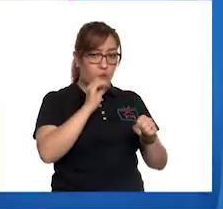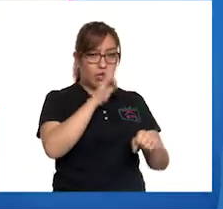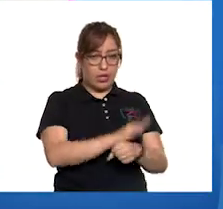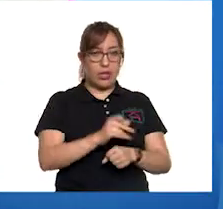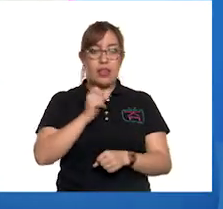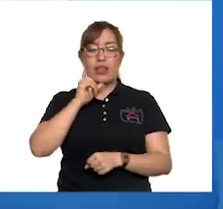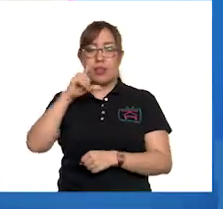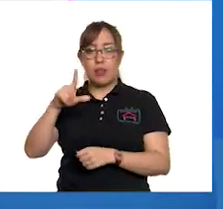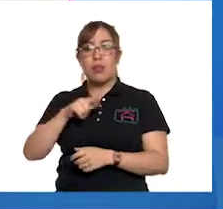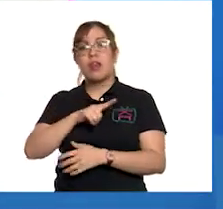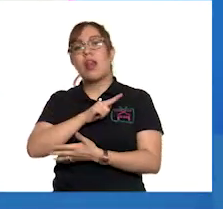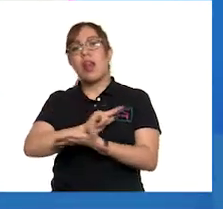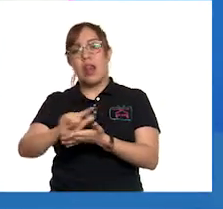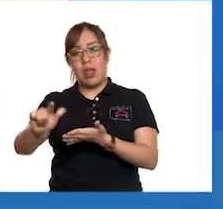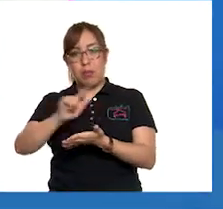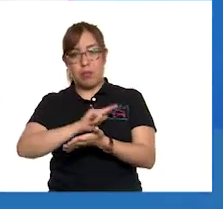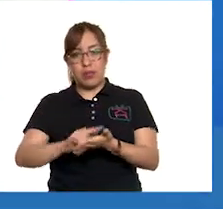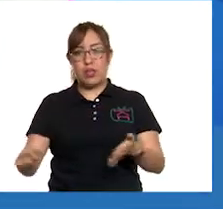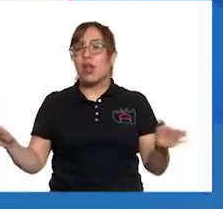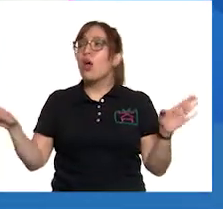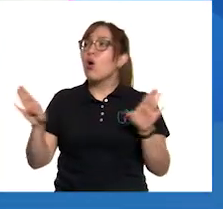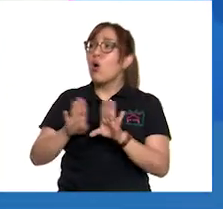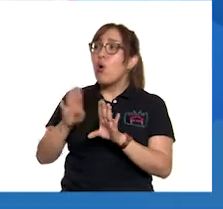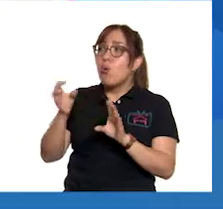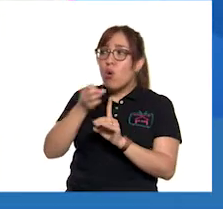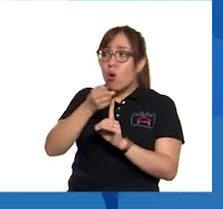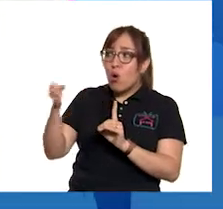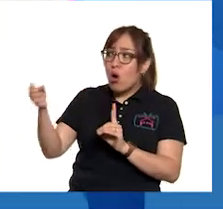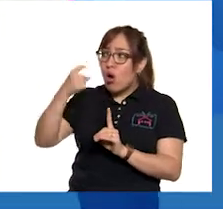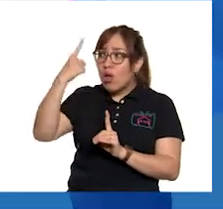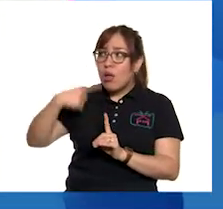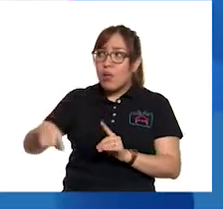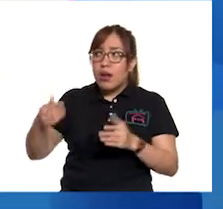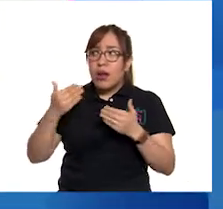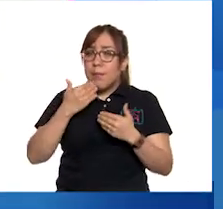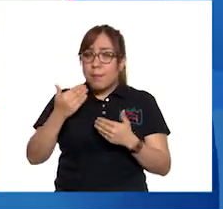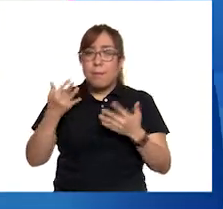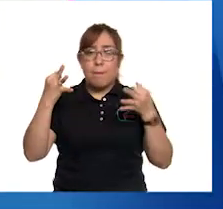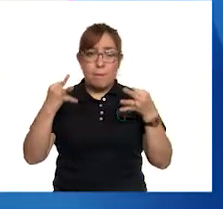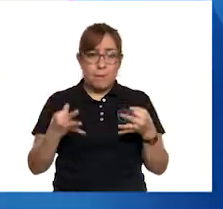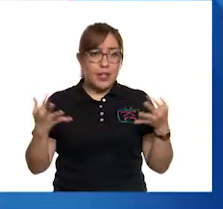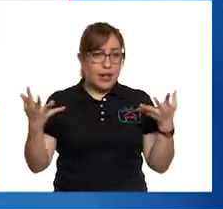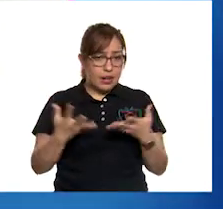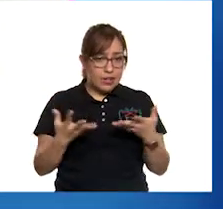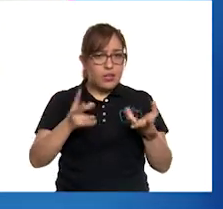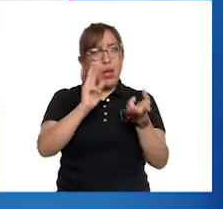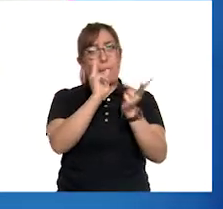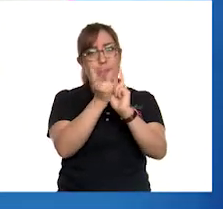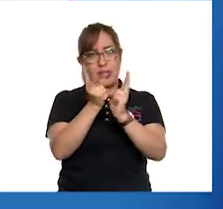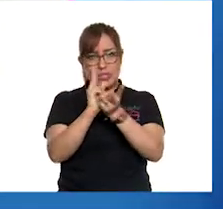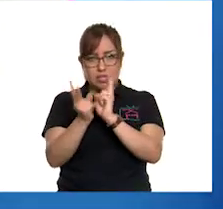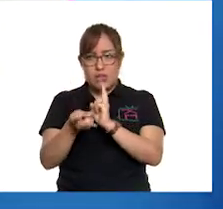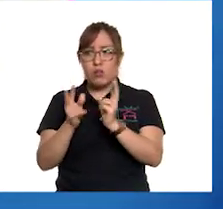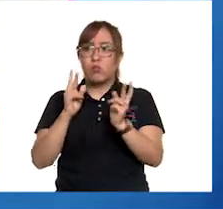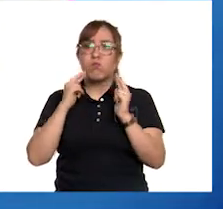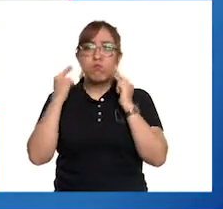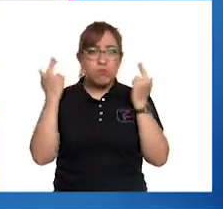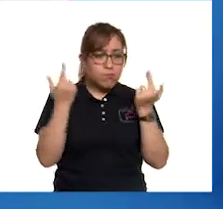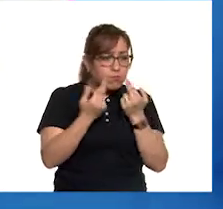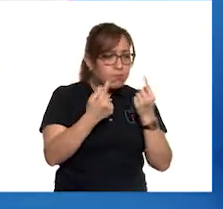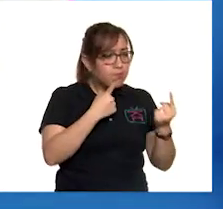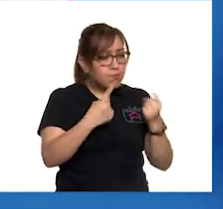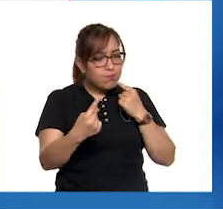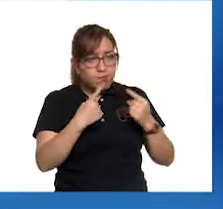¿Cómo se organizan para atender estas necesidades? Nos cuidamos entre vecinos, nos apoyamos, si vemos algo extraño,